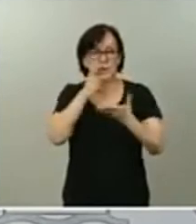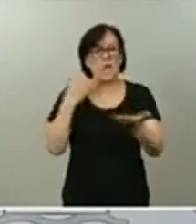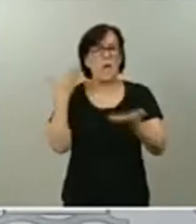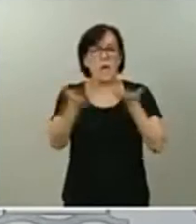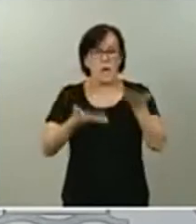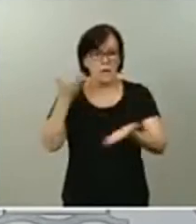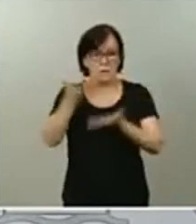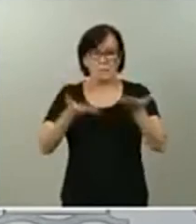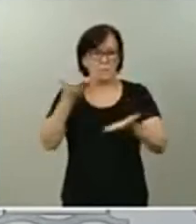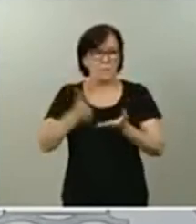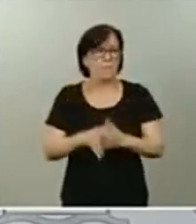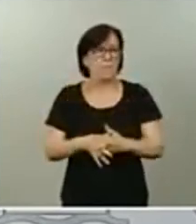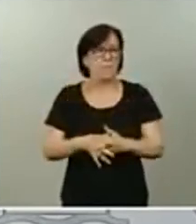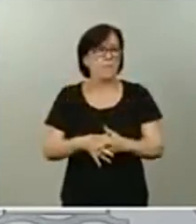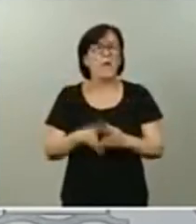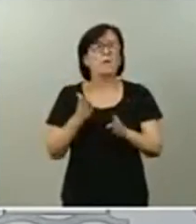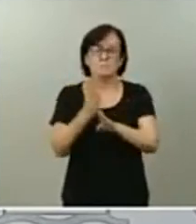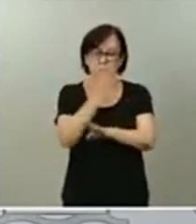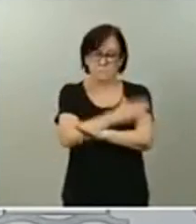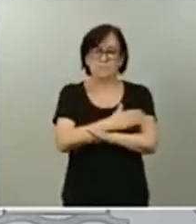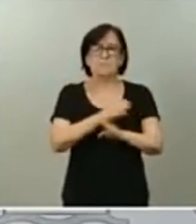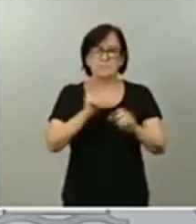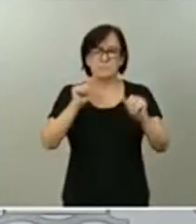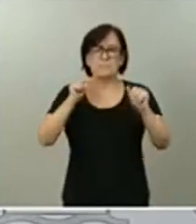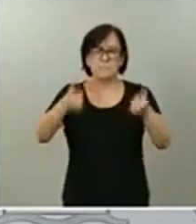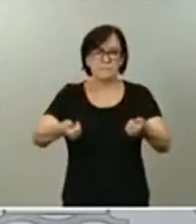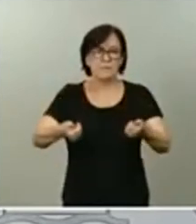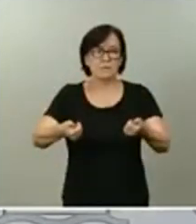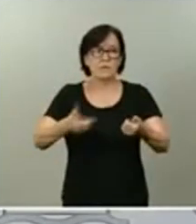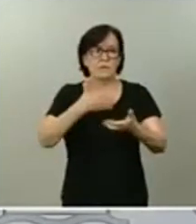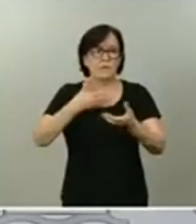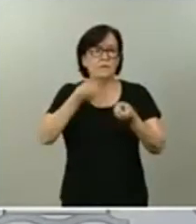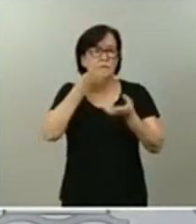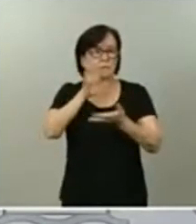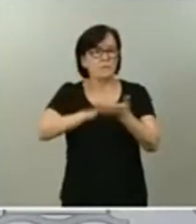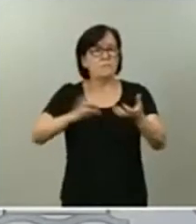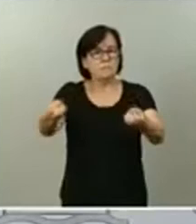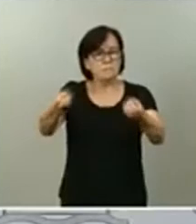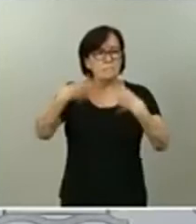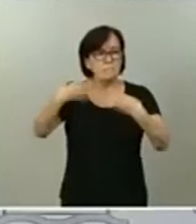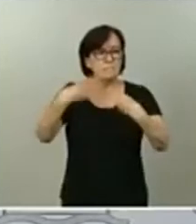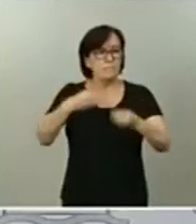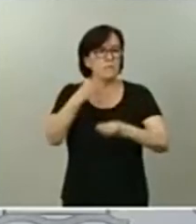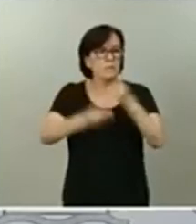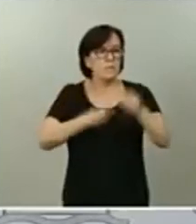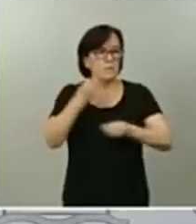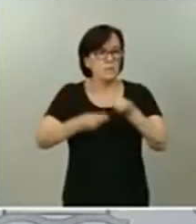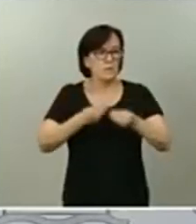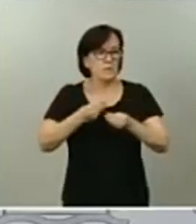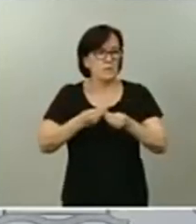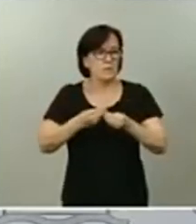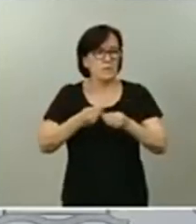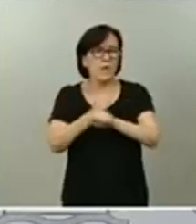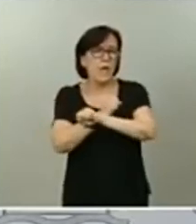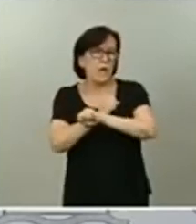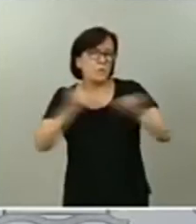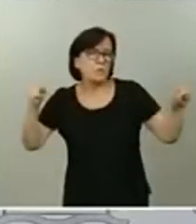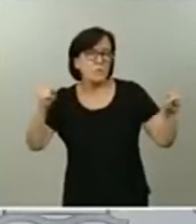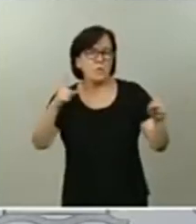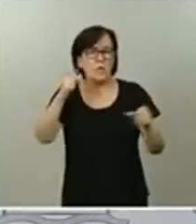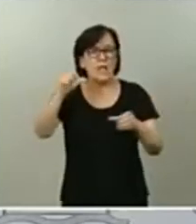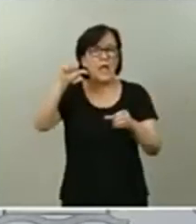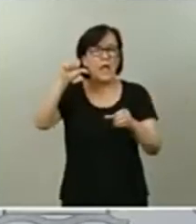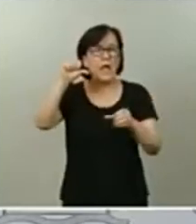Pero antes de empezar, quiero comunicarle que nos acaban de informar que se ha producido una explosión en una gasolinera